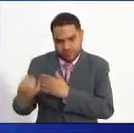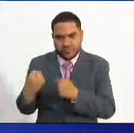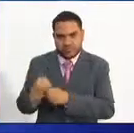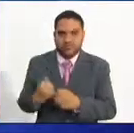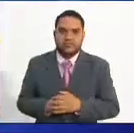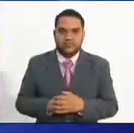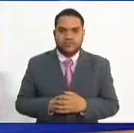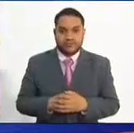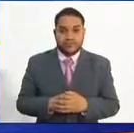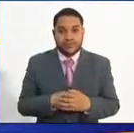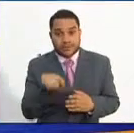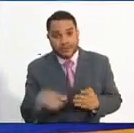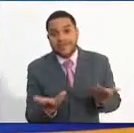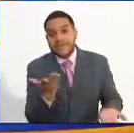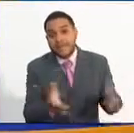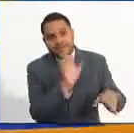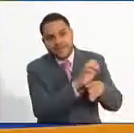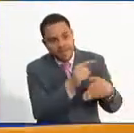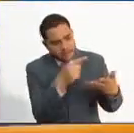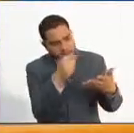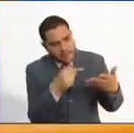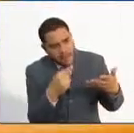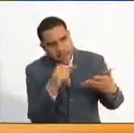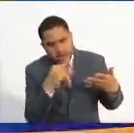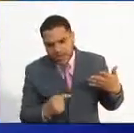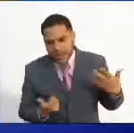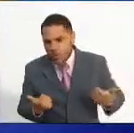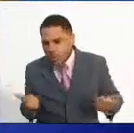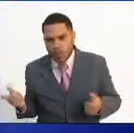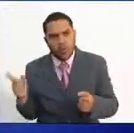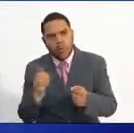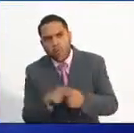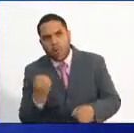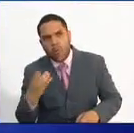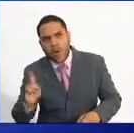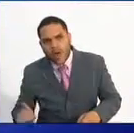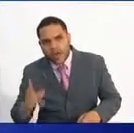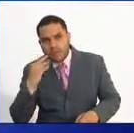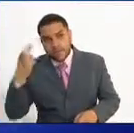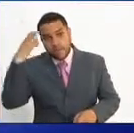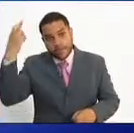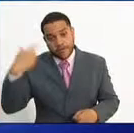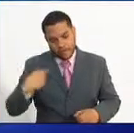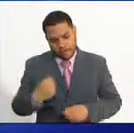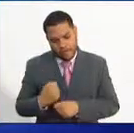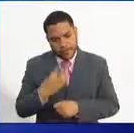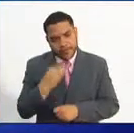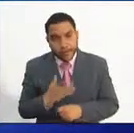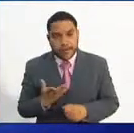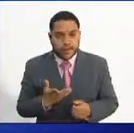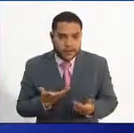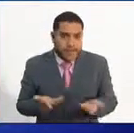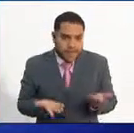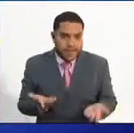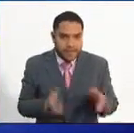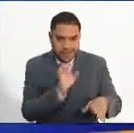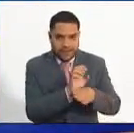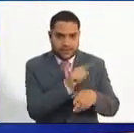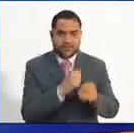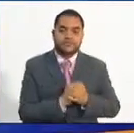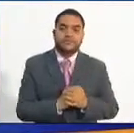y requisitos mínimos en el desempeño profesional. Si la casualidad da que el empleo